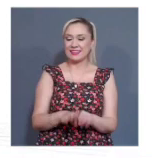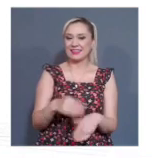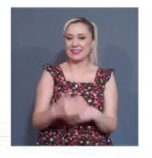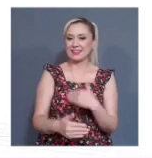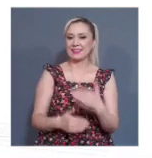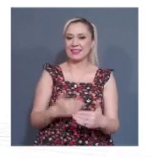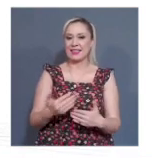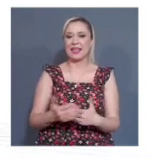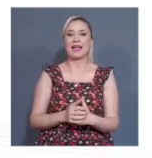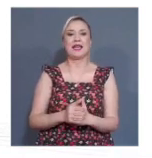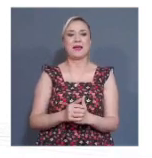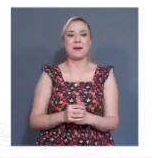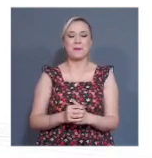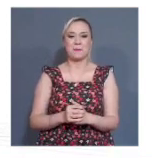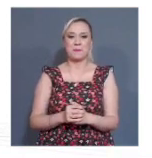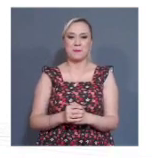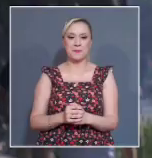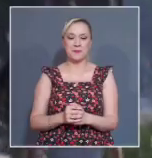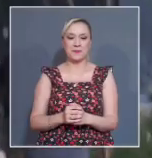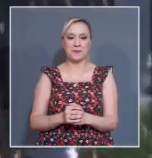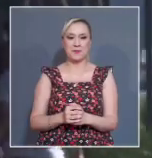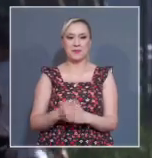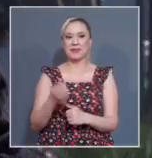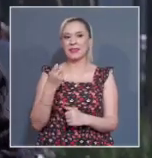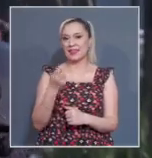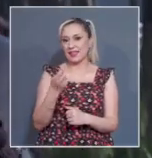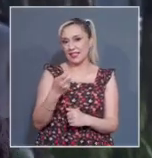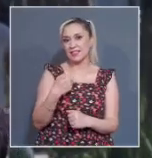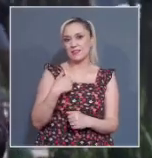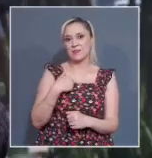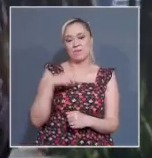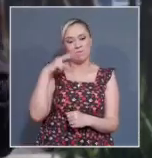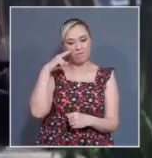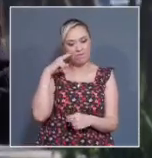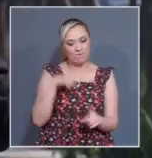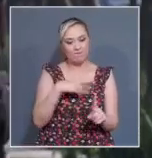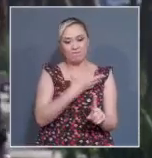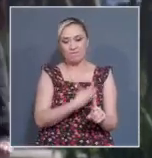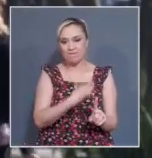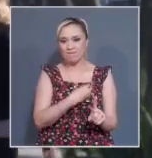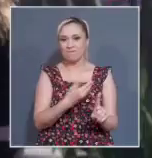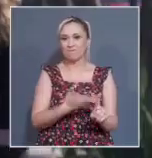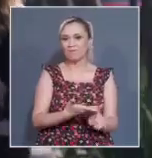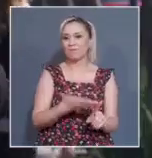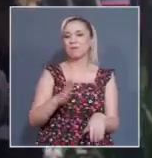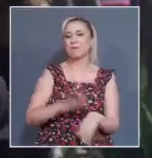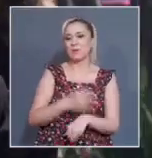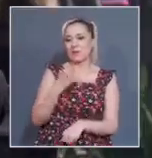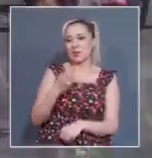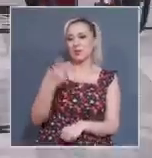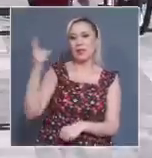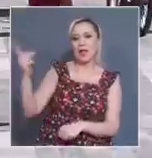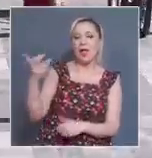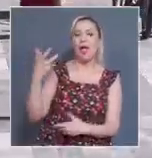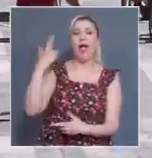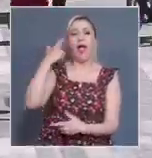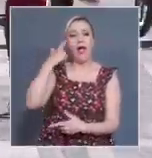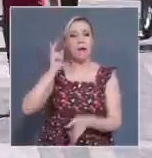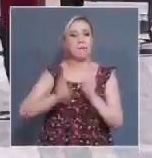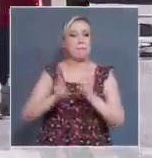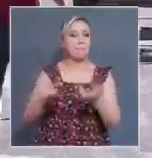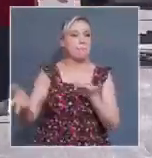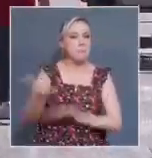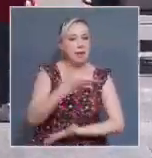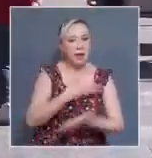y un hombre de terciopelo. Con el objetivo de fomentar nuevos espacios de reflexión de roles y